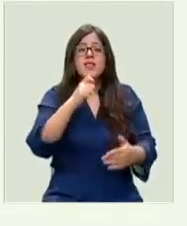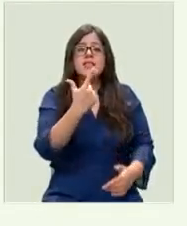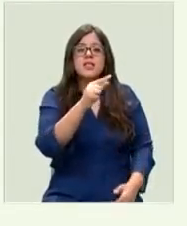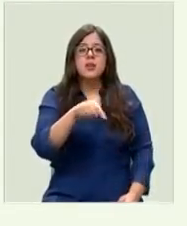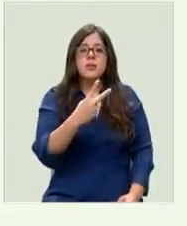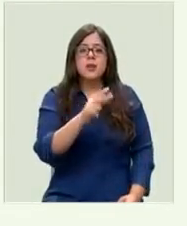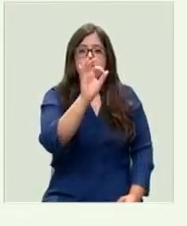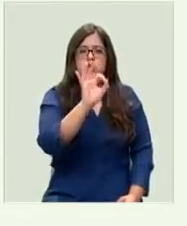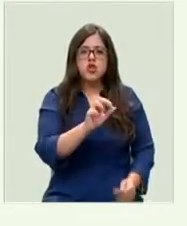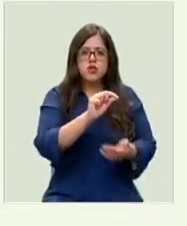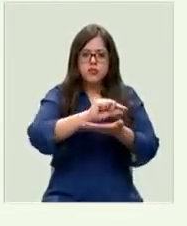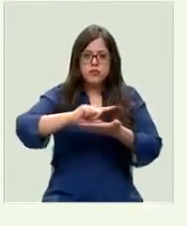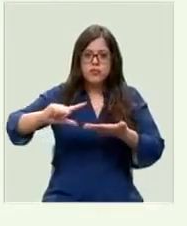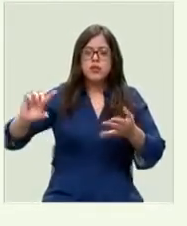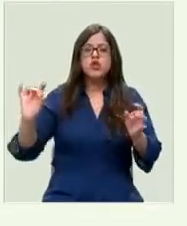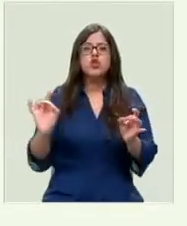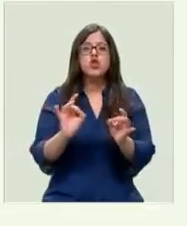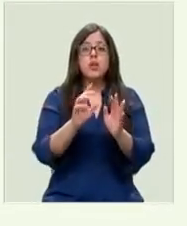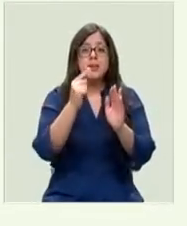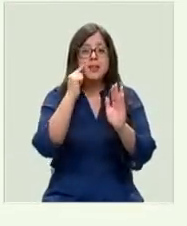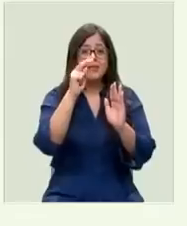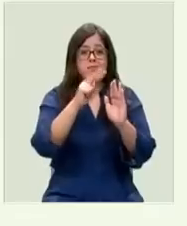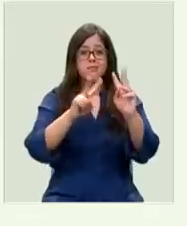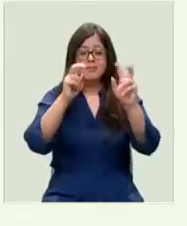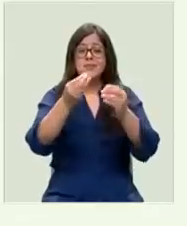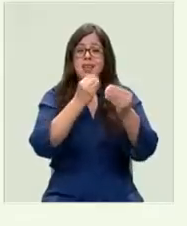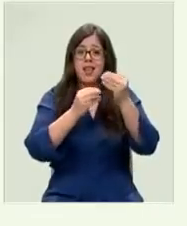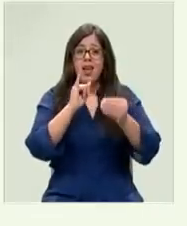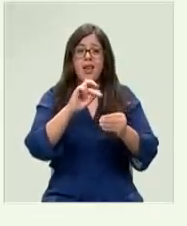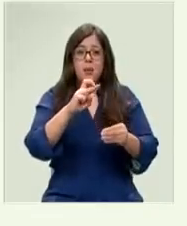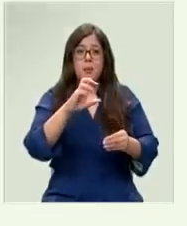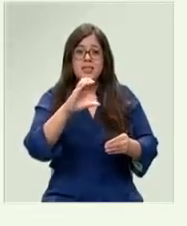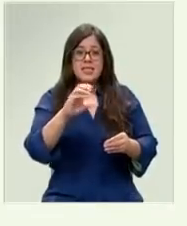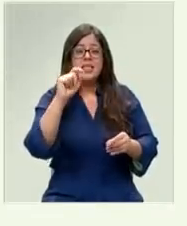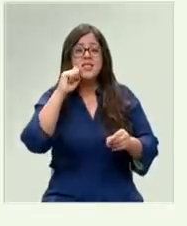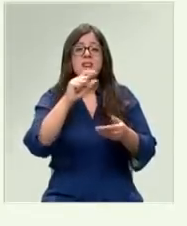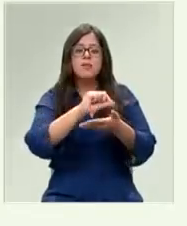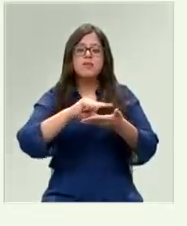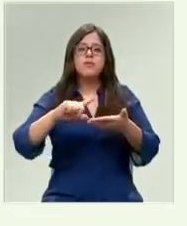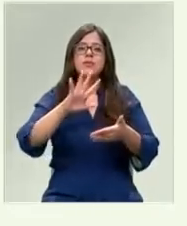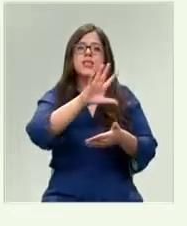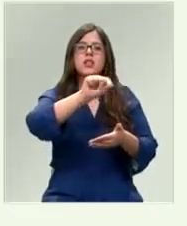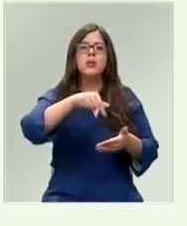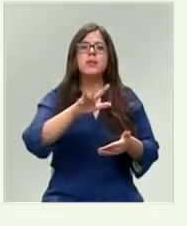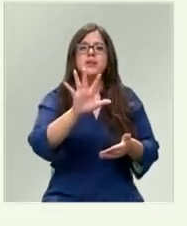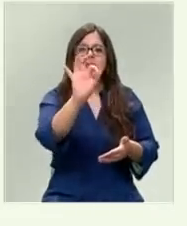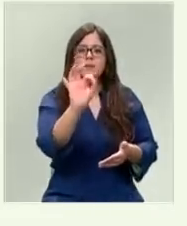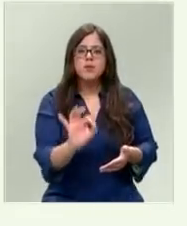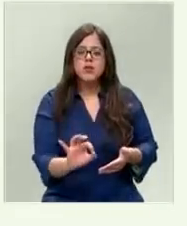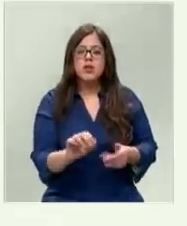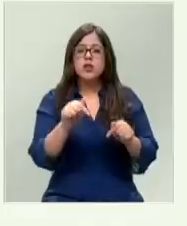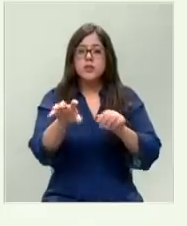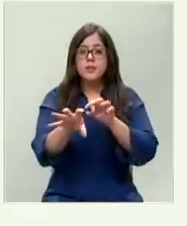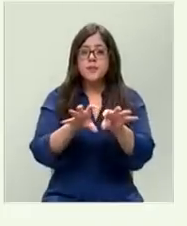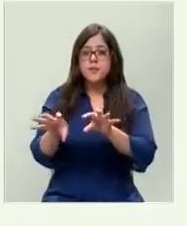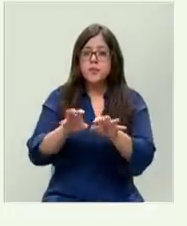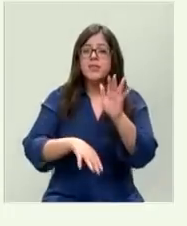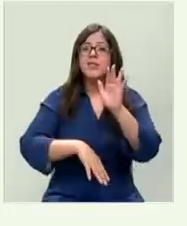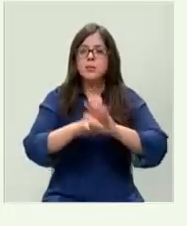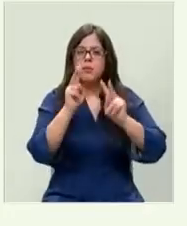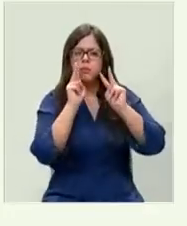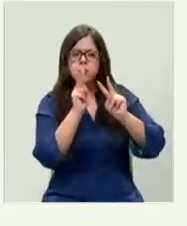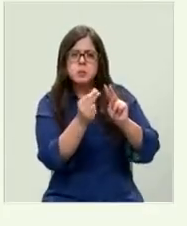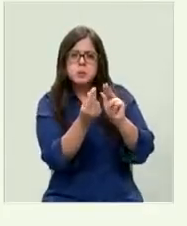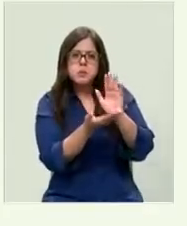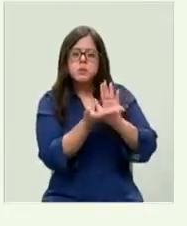,2% de inflación. Solo el ítem alimentos, del IPC, tuvo un alza de 5,5. Entre los productos que más vimos